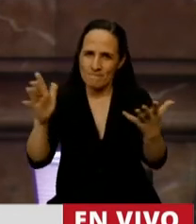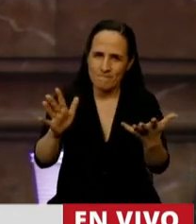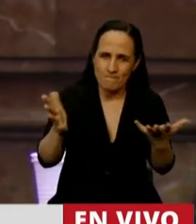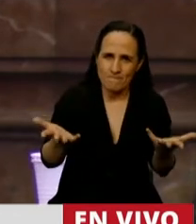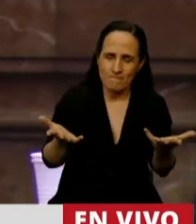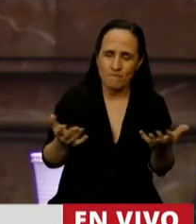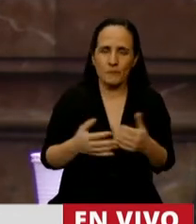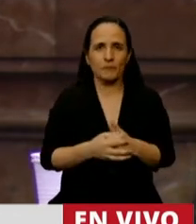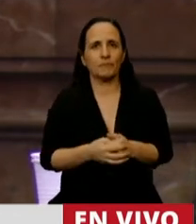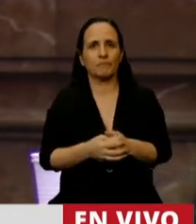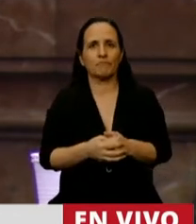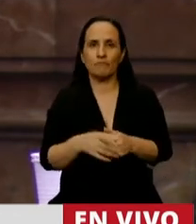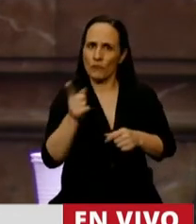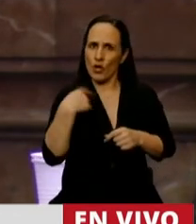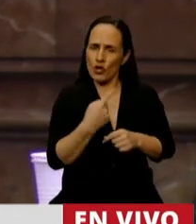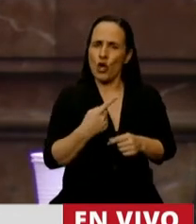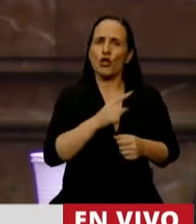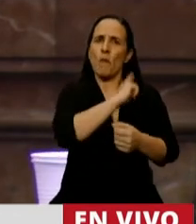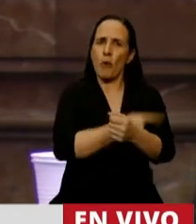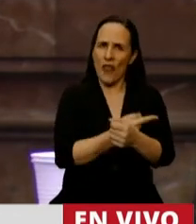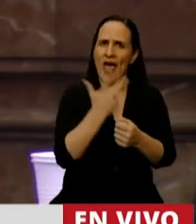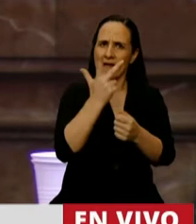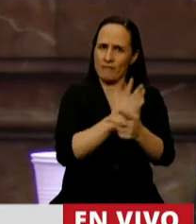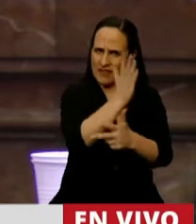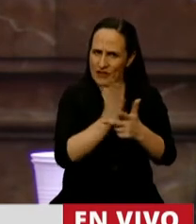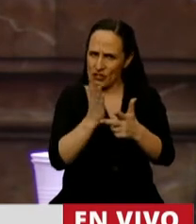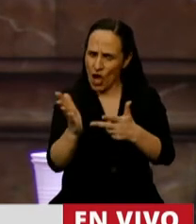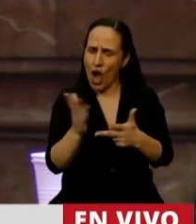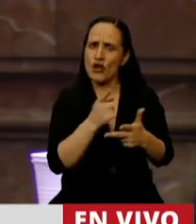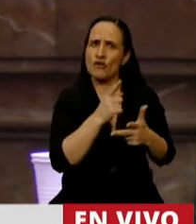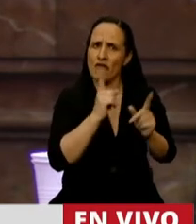¿Vamos a sostener el sistema republicano de división de poderes?